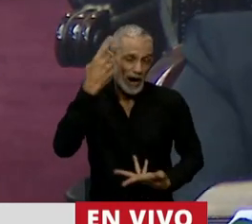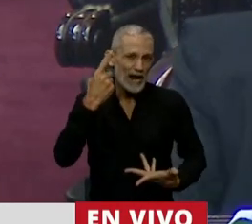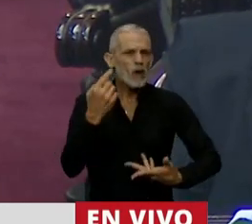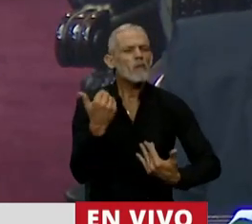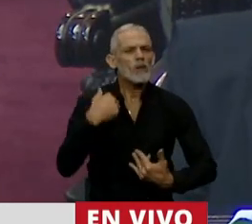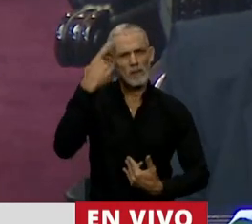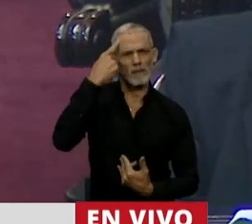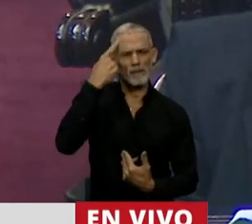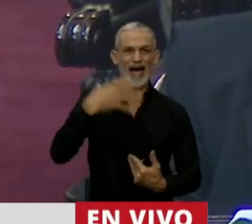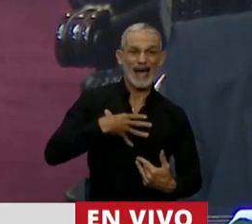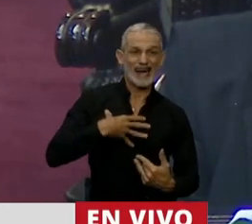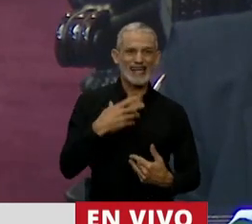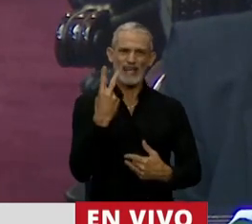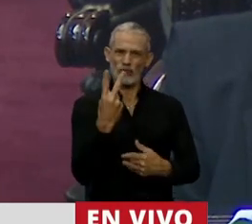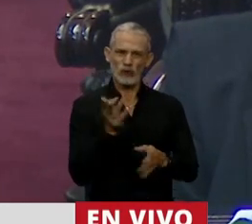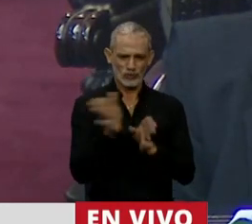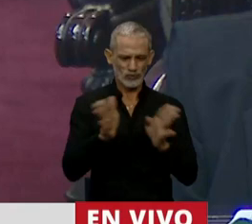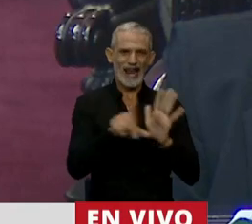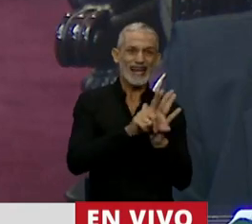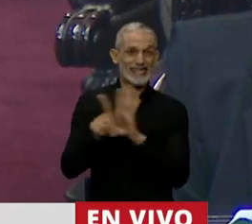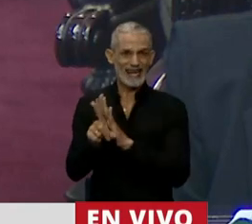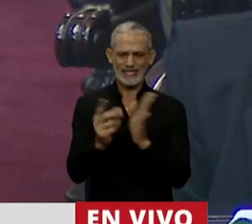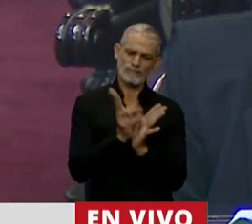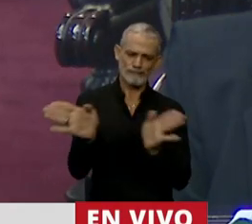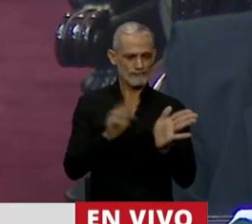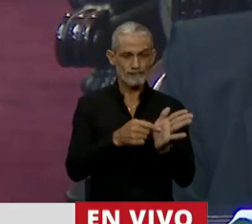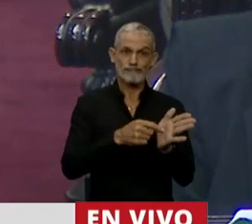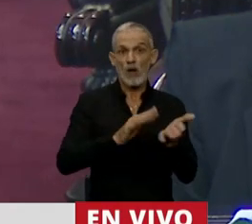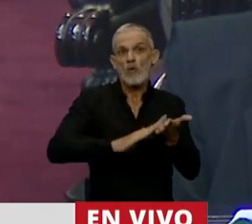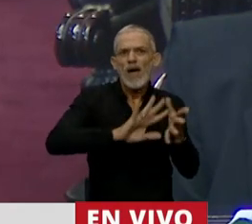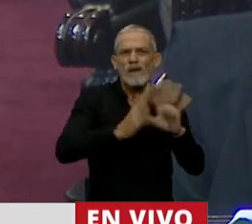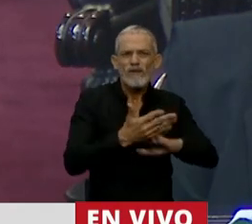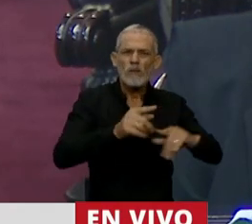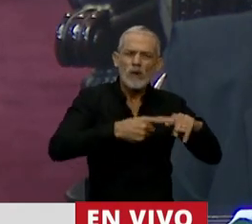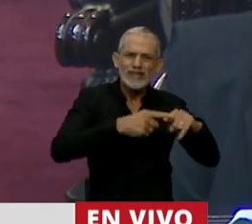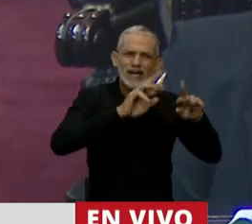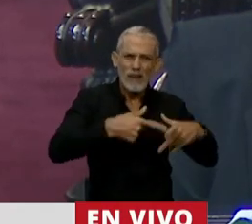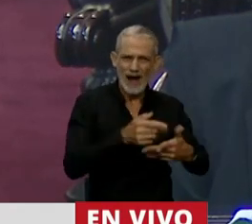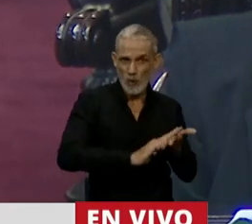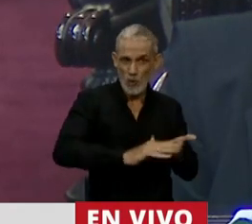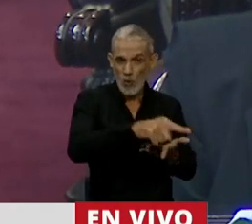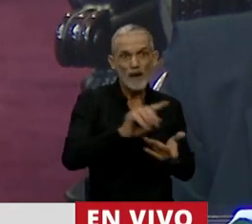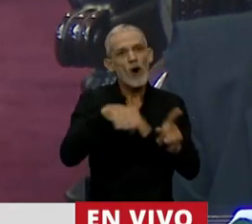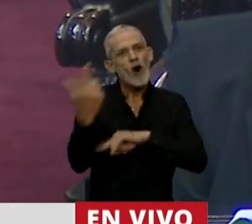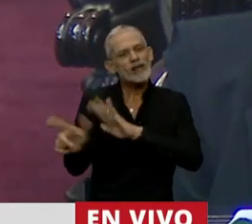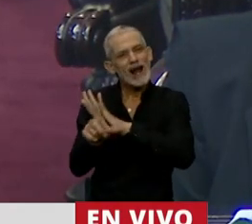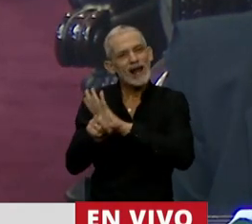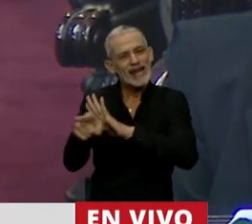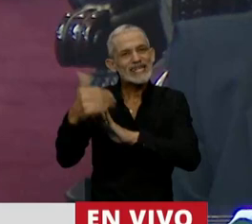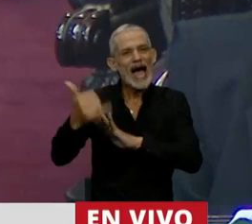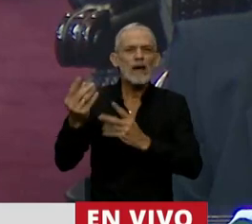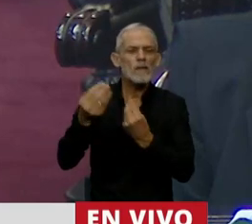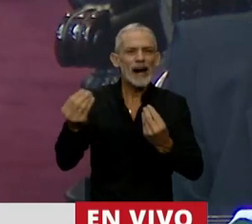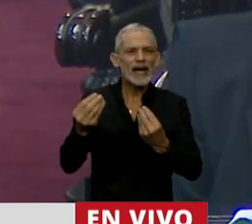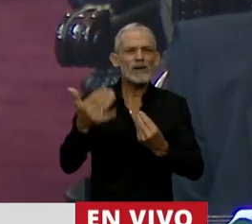plantearnos que hay dos clases de leyes, leyes que vienen a plantear una nueva práctica, una nueva política, y hay otras leyes que vienen